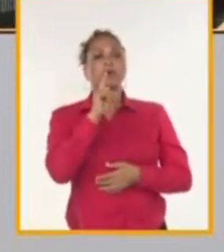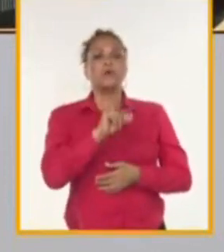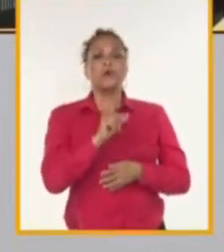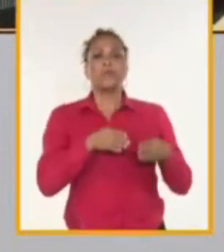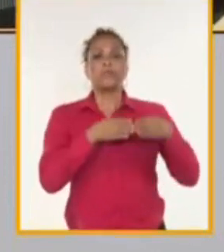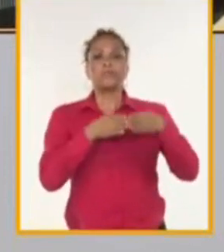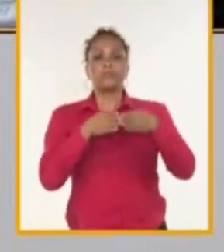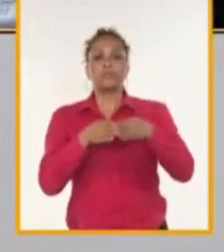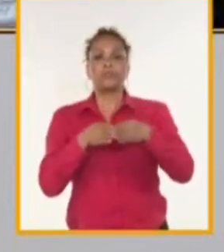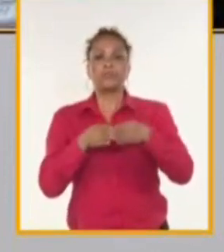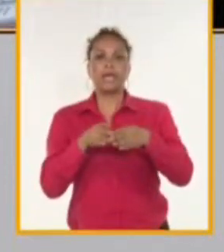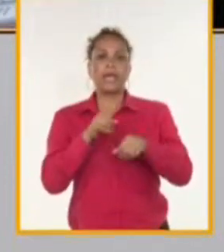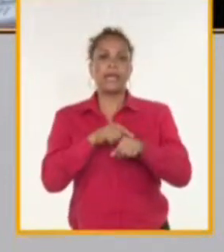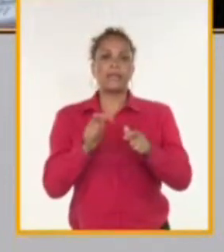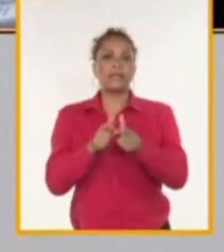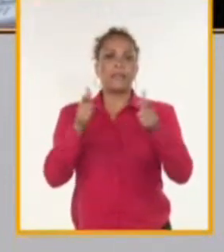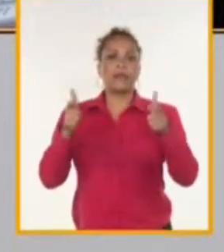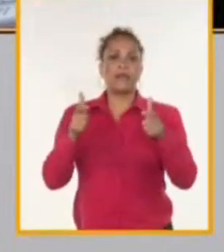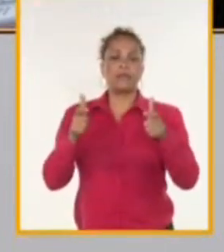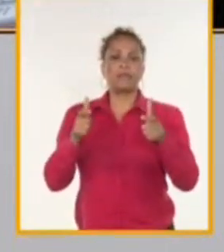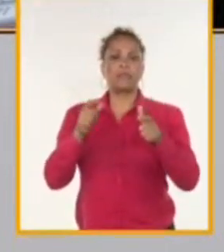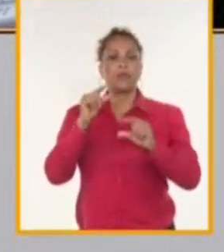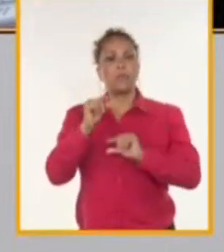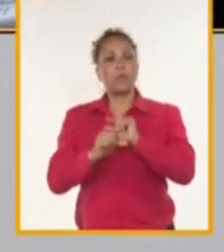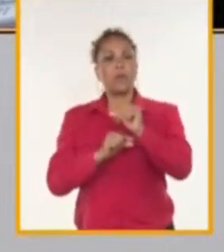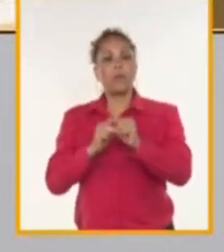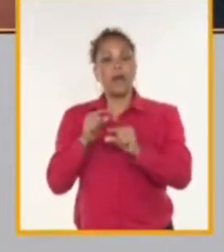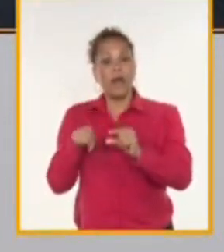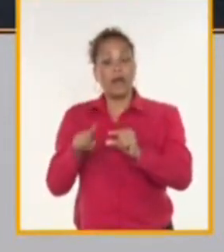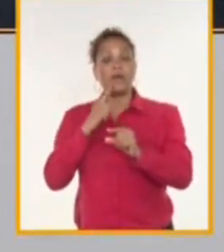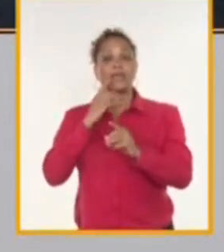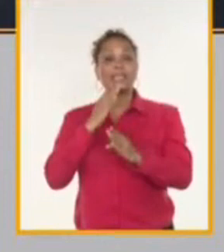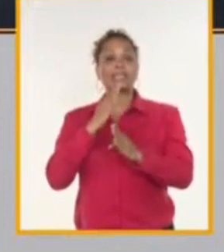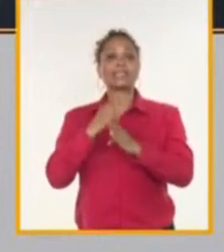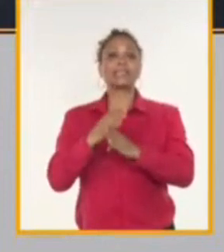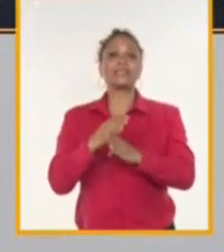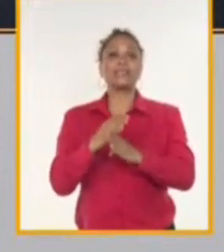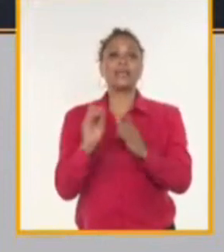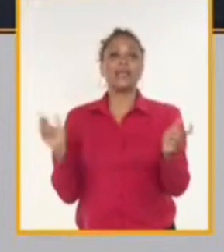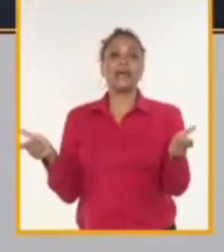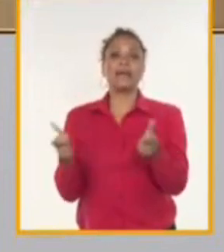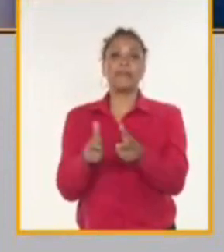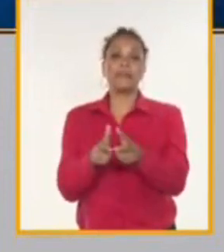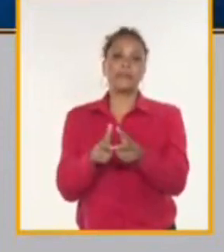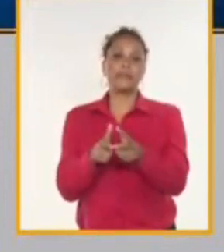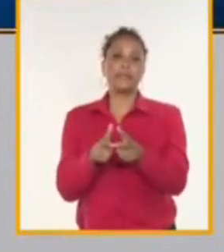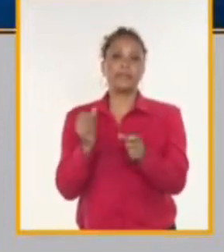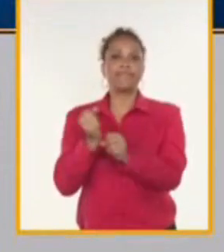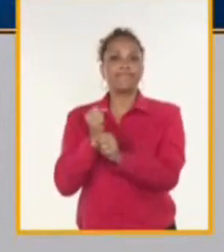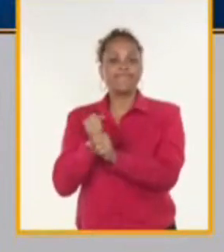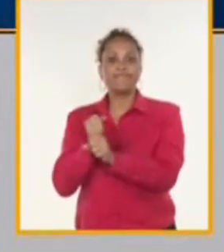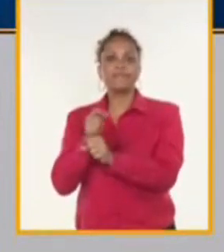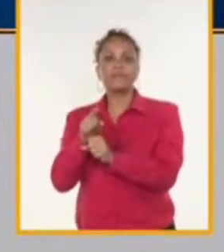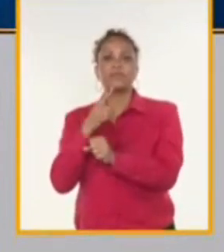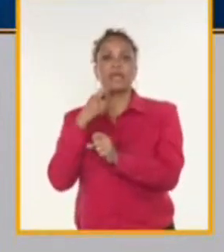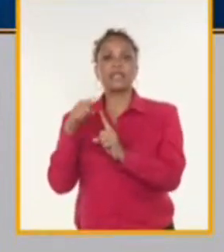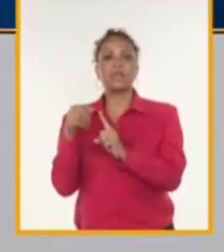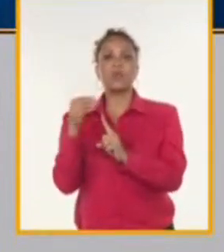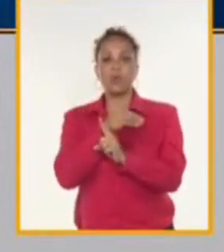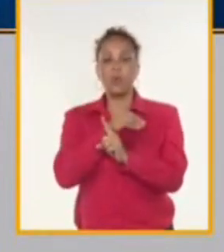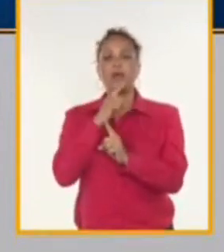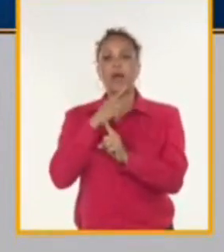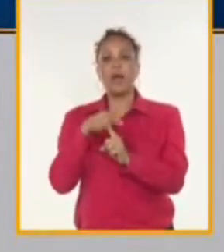esa dimensión, la mayoría van creciendo, ¿no? Que ya limitaba la capacidad operacional y tecnológica de